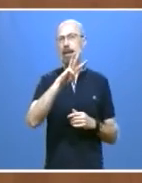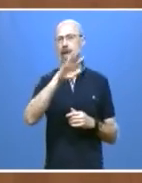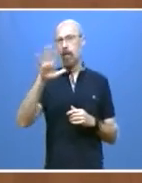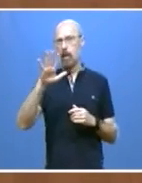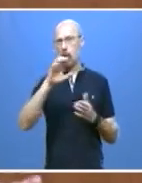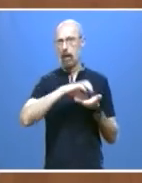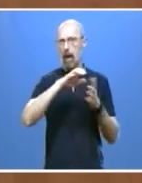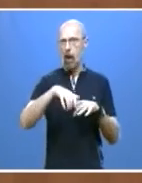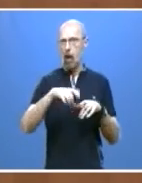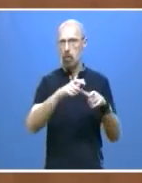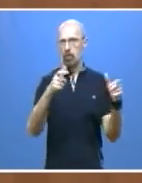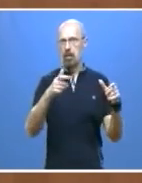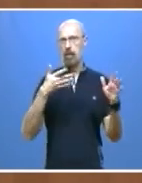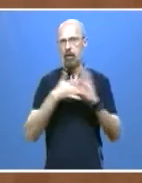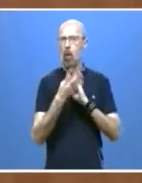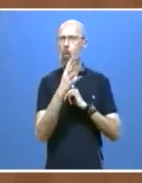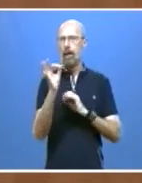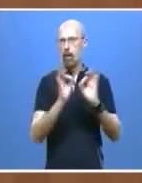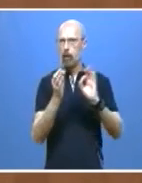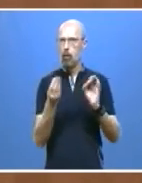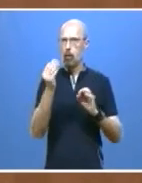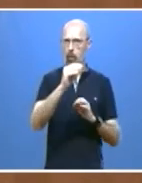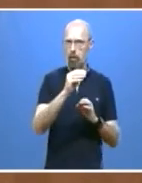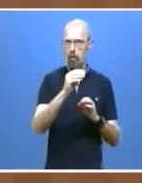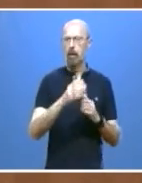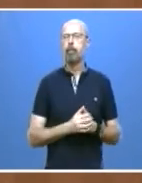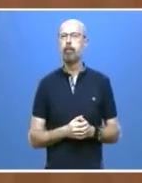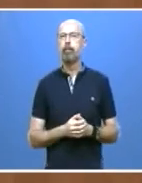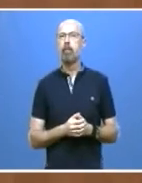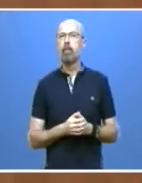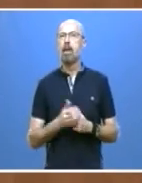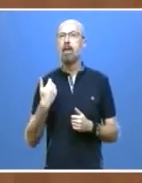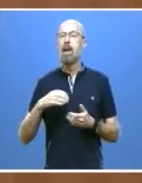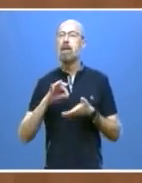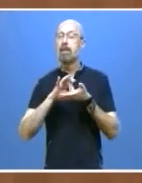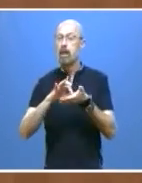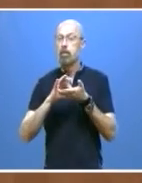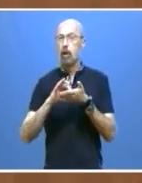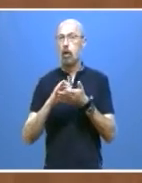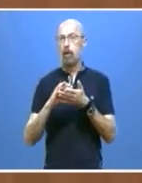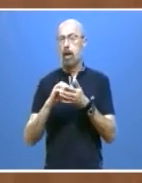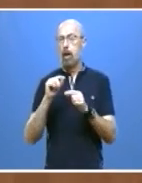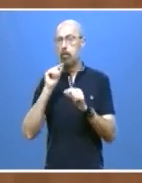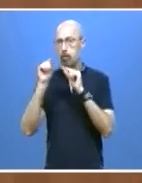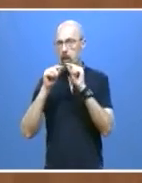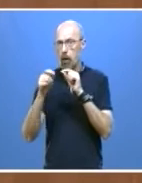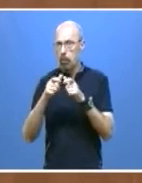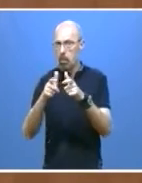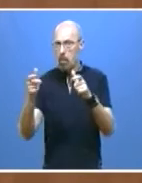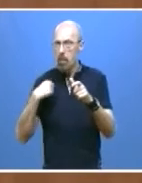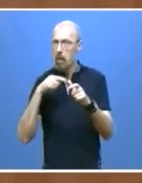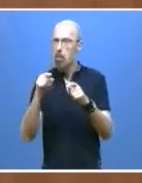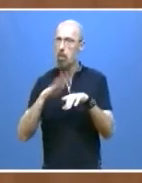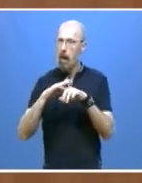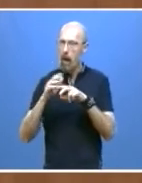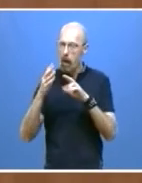más de un 40%. Reforzaremos los servicios de epidemiología y anuncio que este otoño aumentaremos